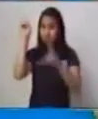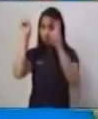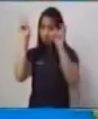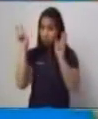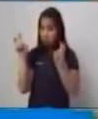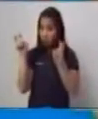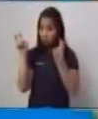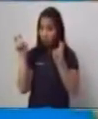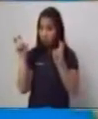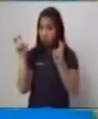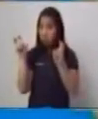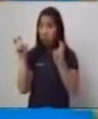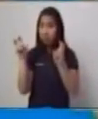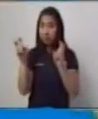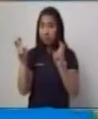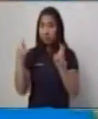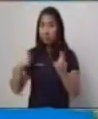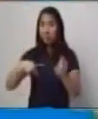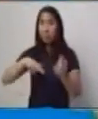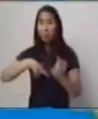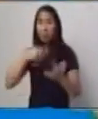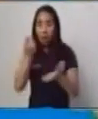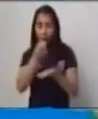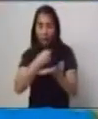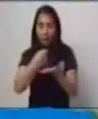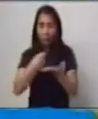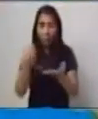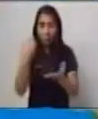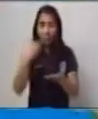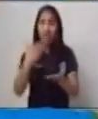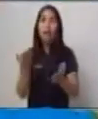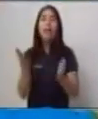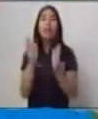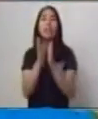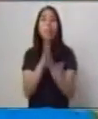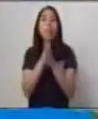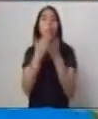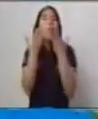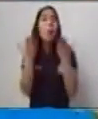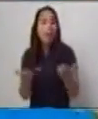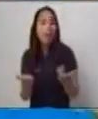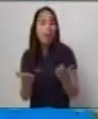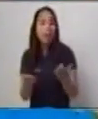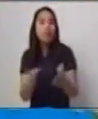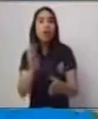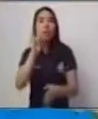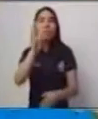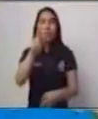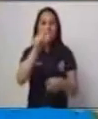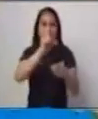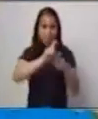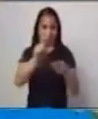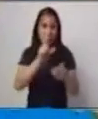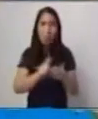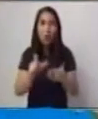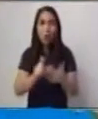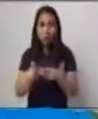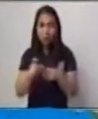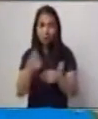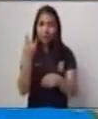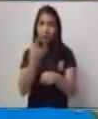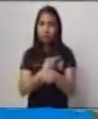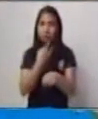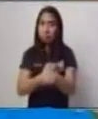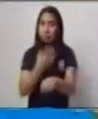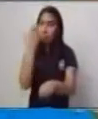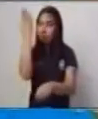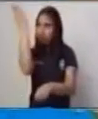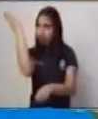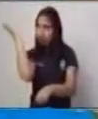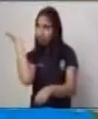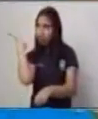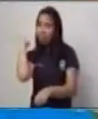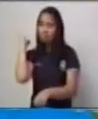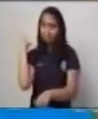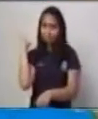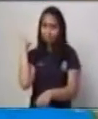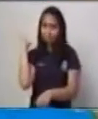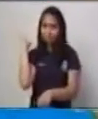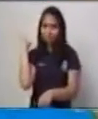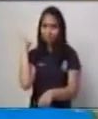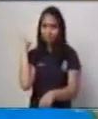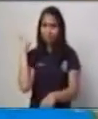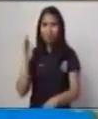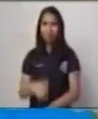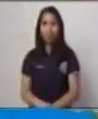vamos a escribir tres objetos en nuestro cuaderno. Si necesitas la ayuda de un familiar, te la puedes pedir. Y él con mucho gusto